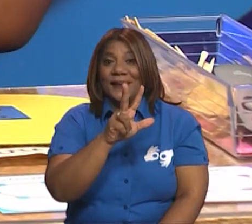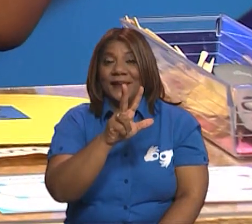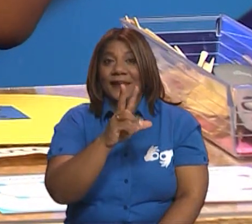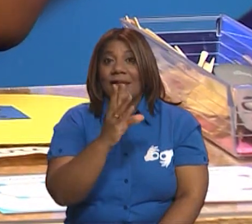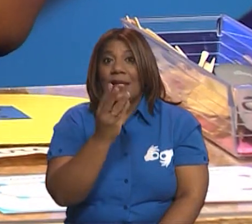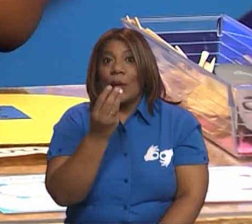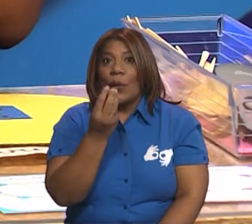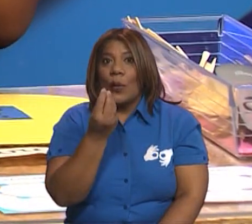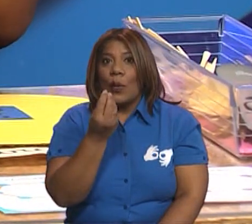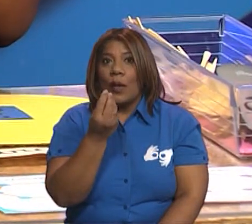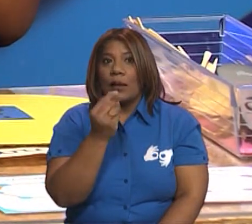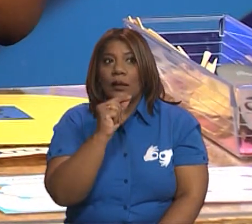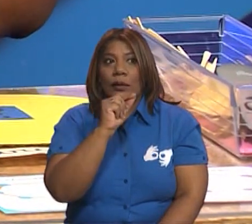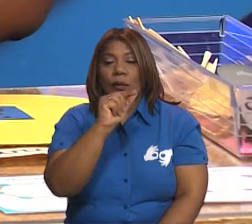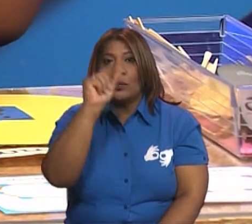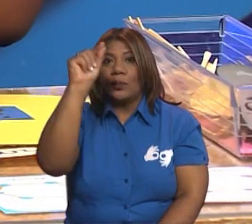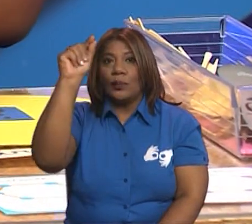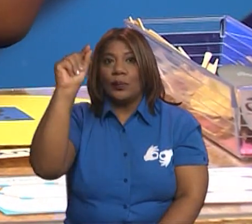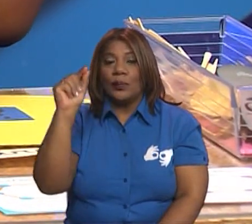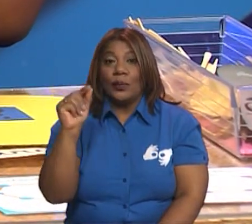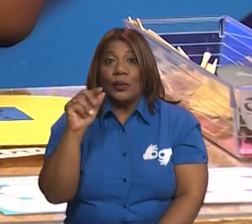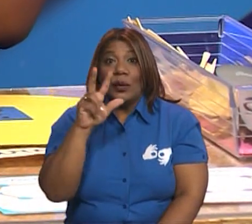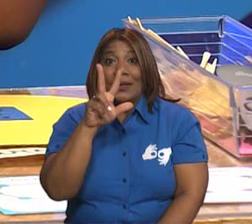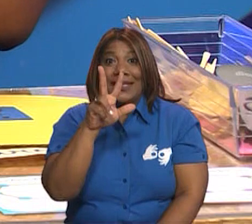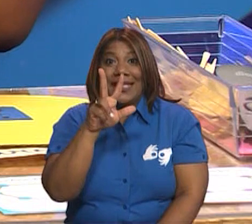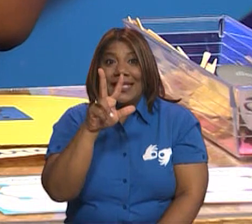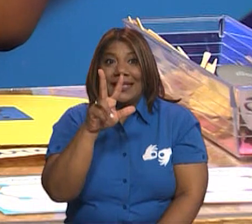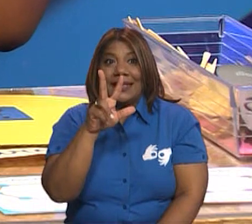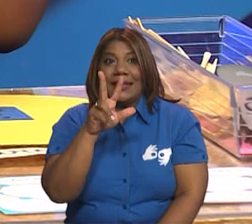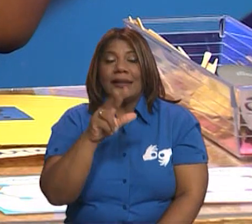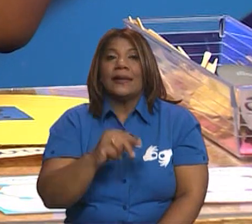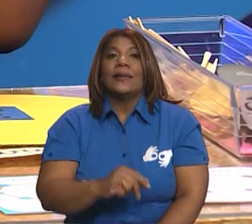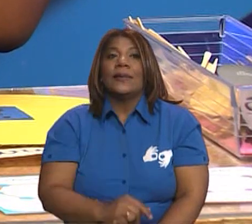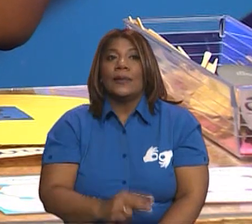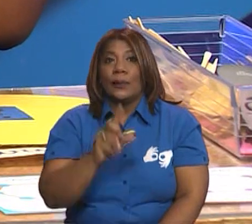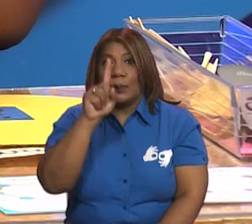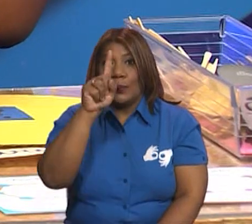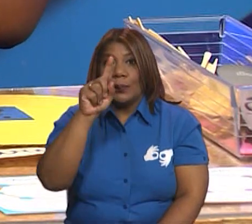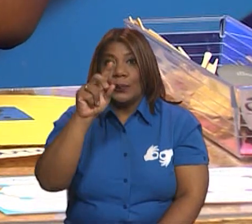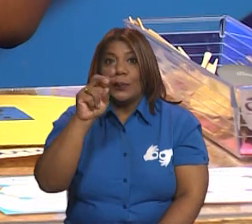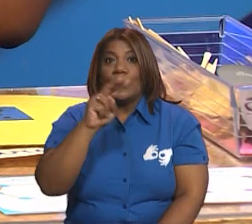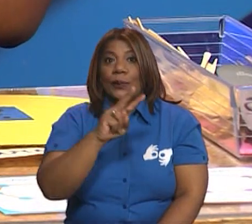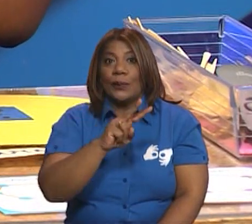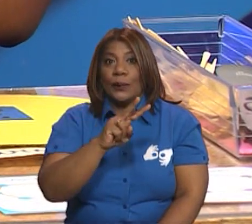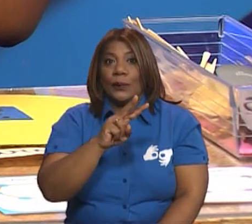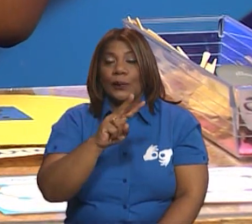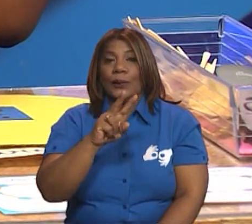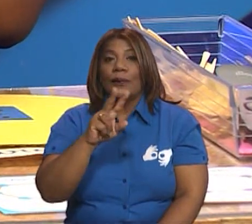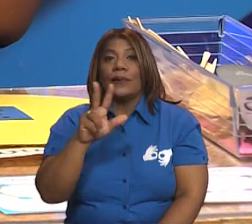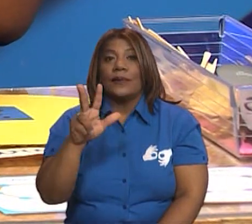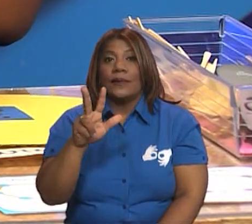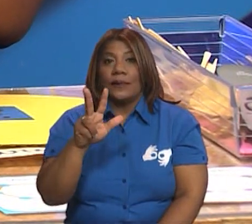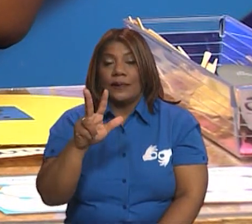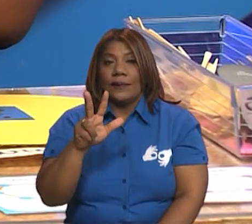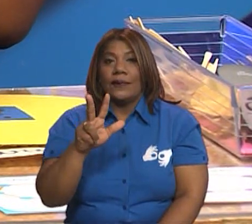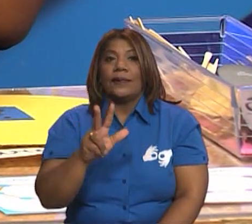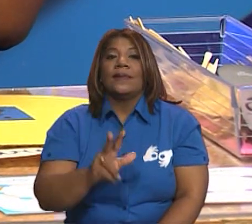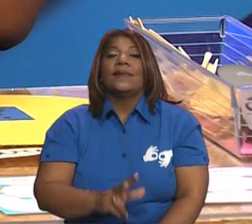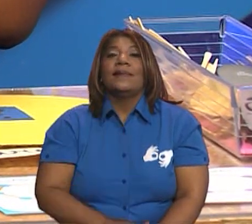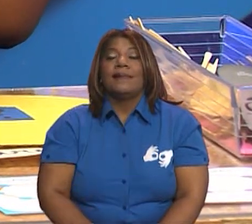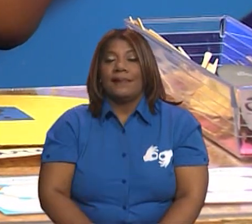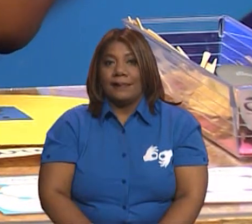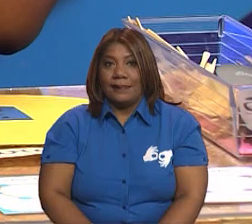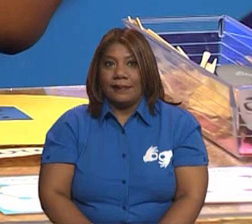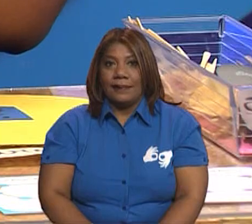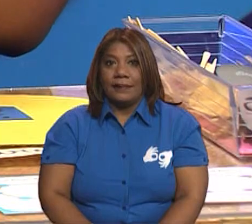cuántos puntos donde se unen esos lados? 1, 2 y 3.